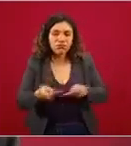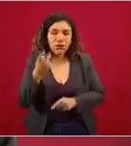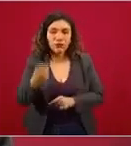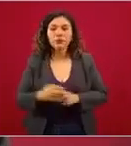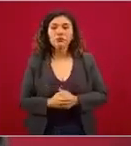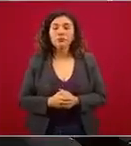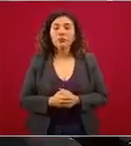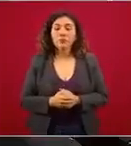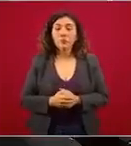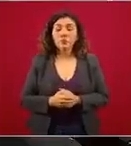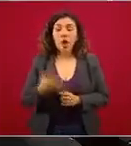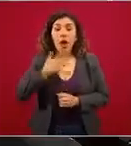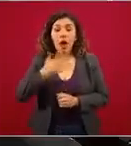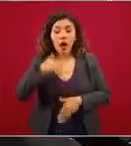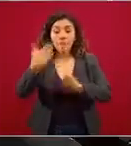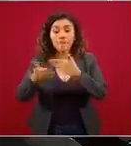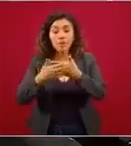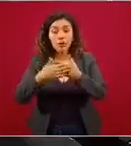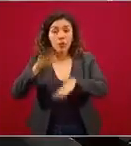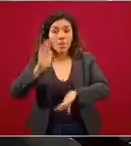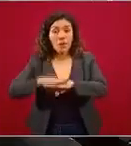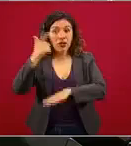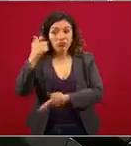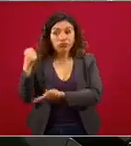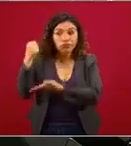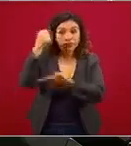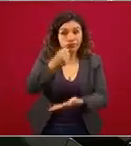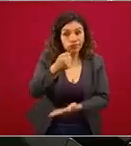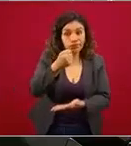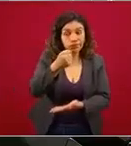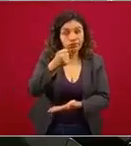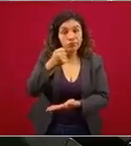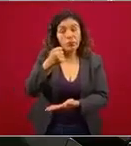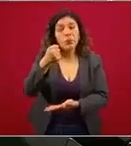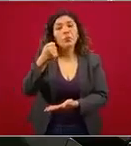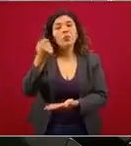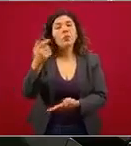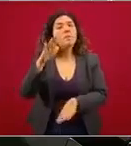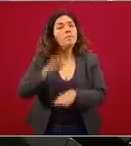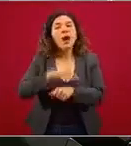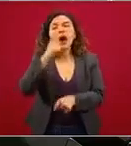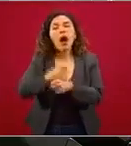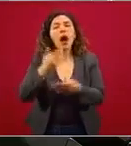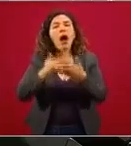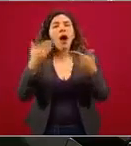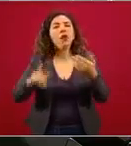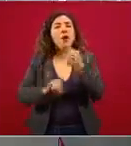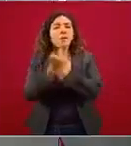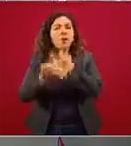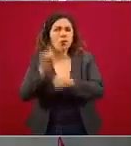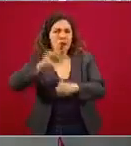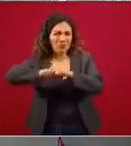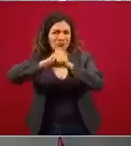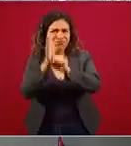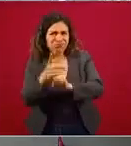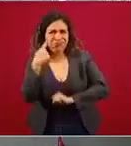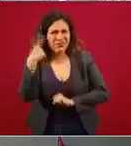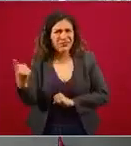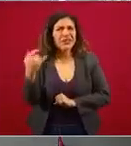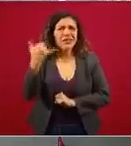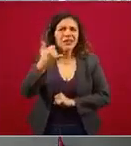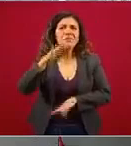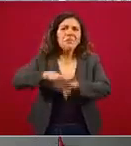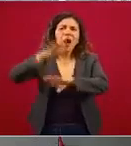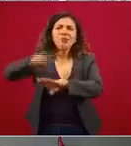¿Aumentará el presupuesto para este año venidero? Sobre todo que ahora tenemos el problema de la pandemia y otros